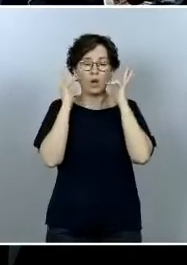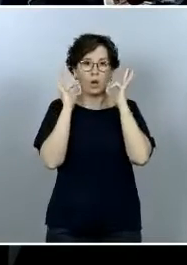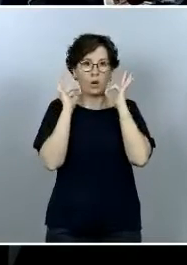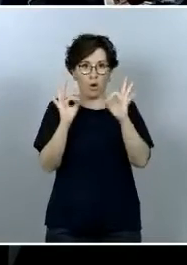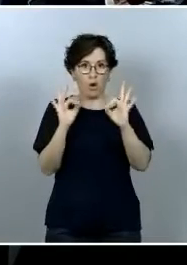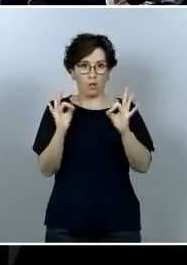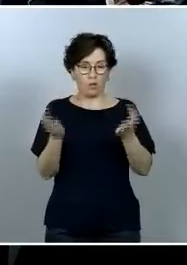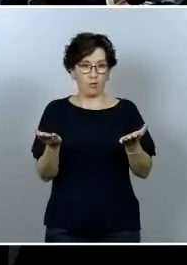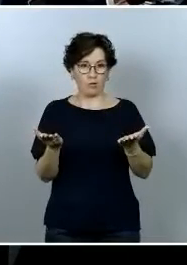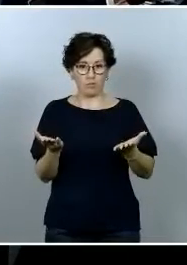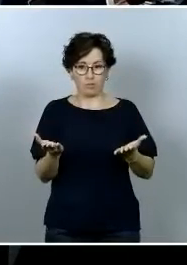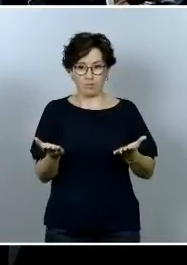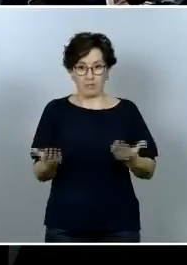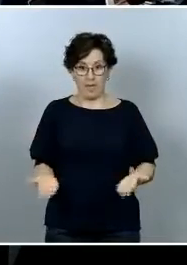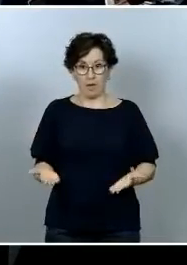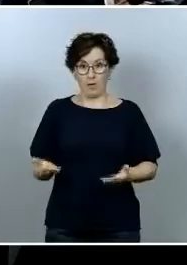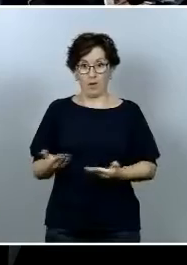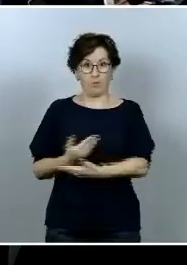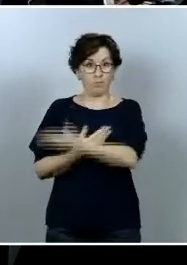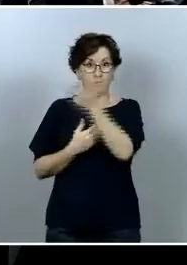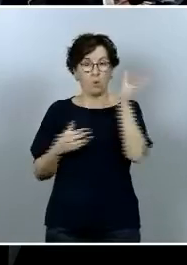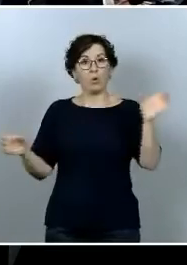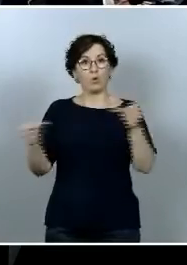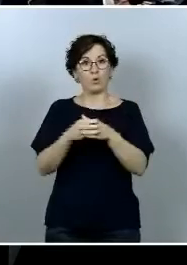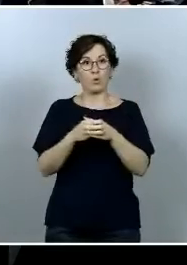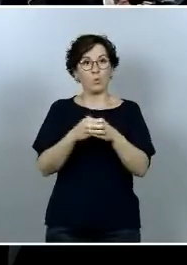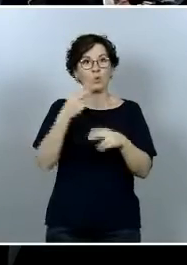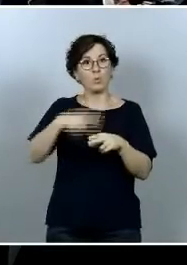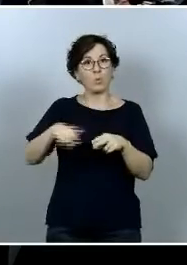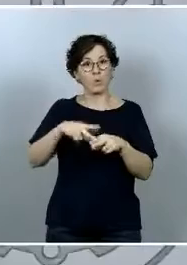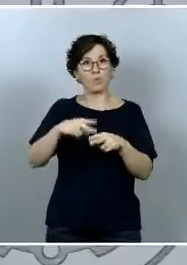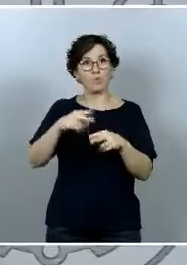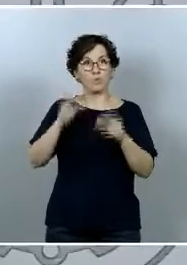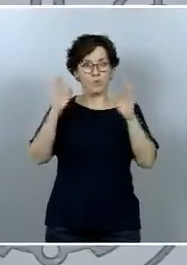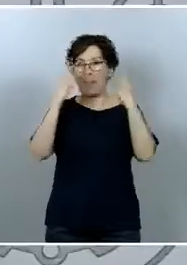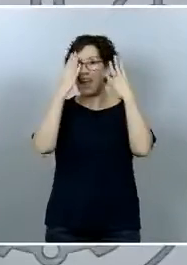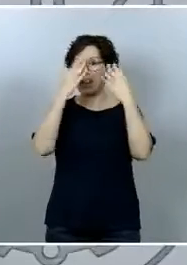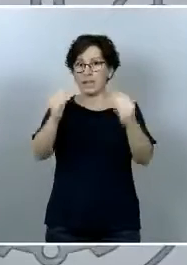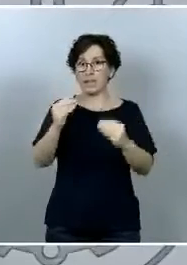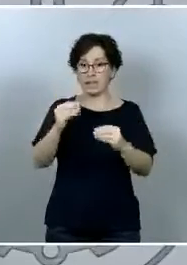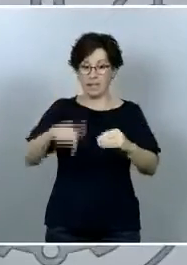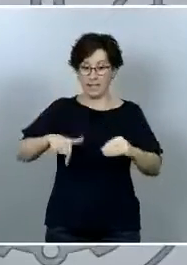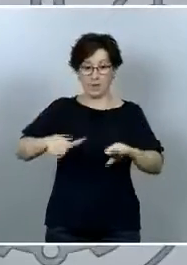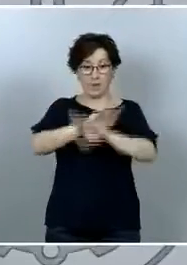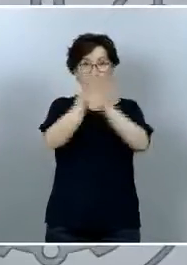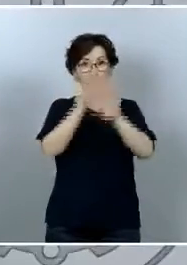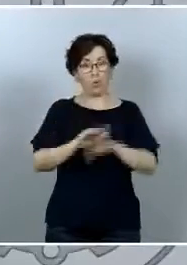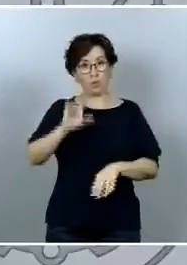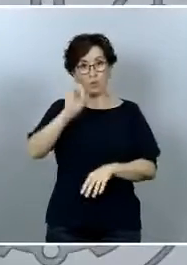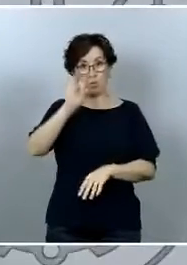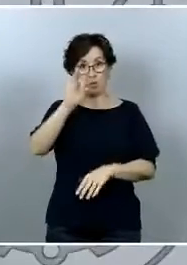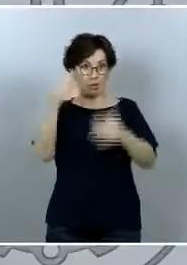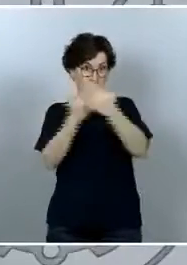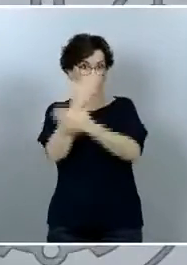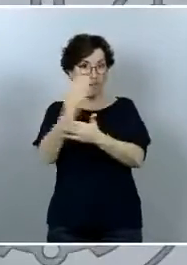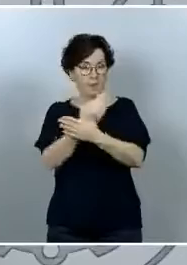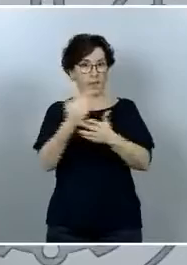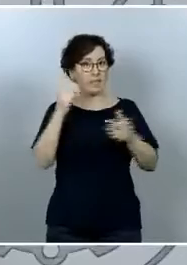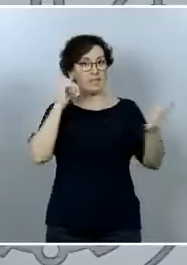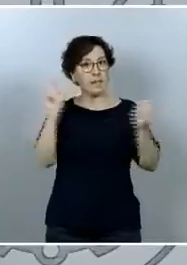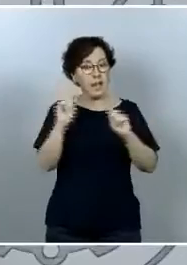las formaciones políticas entendieran que estos últimos 15 días de la prórroga del estado de alarma se tuvieran que realizar